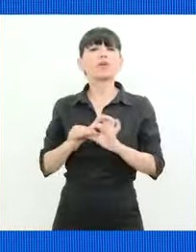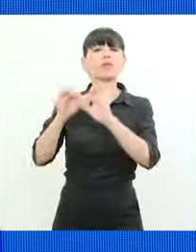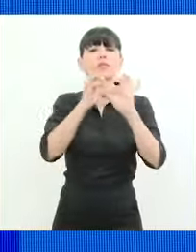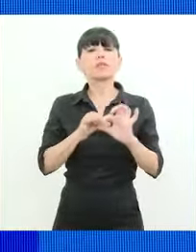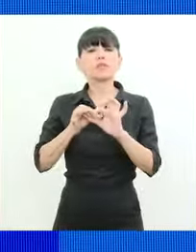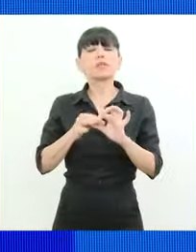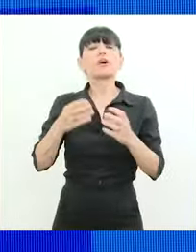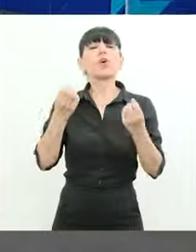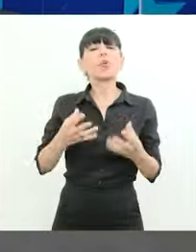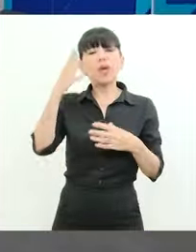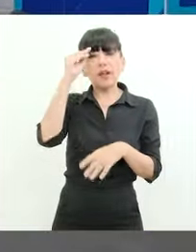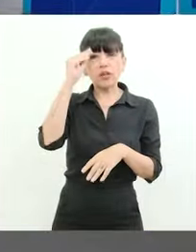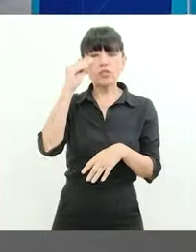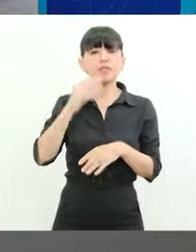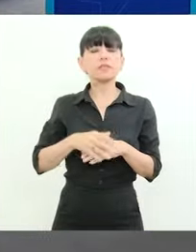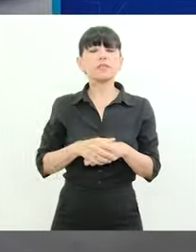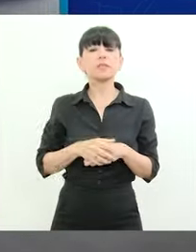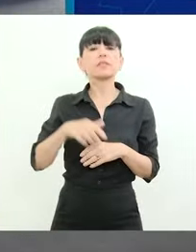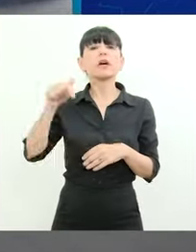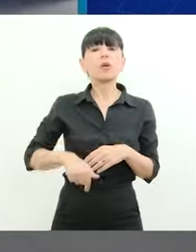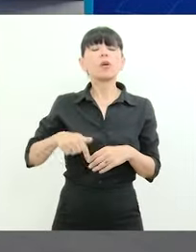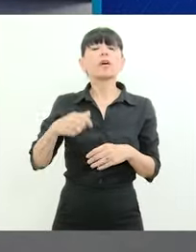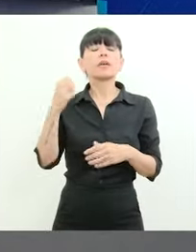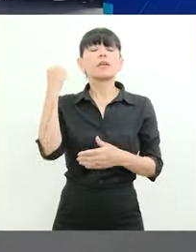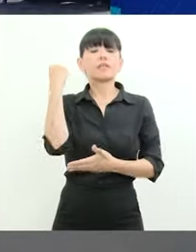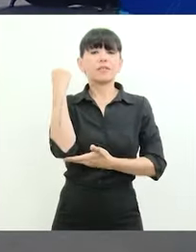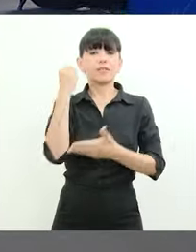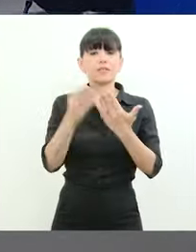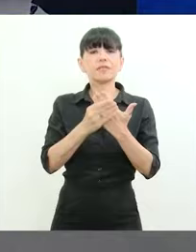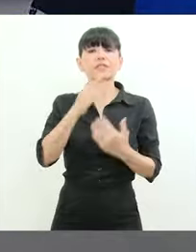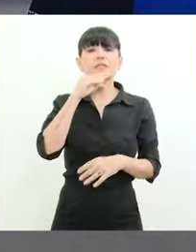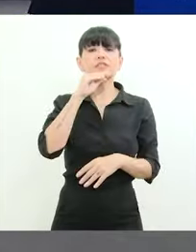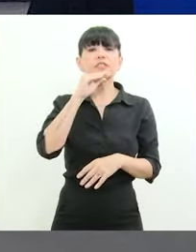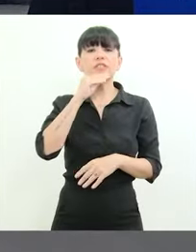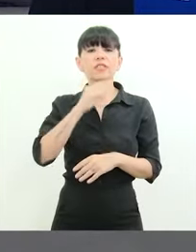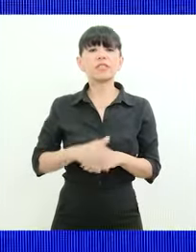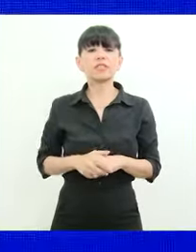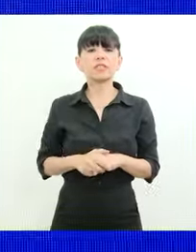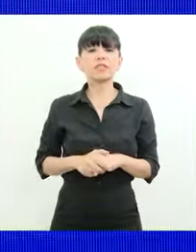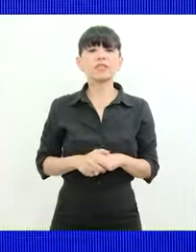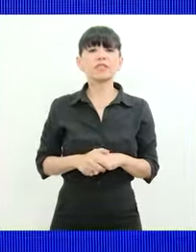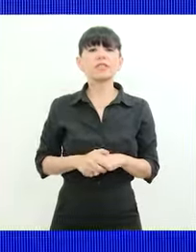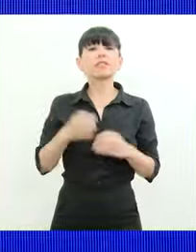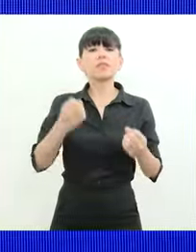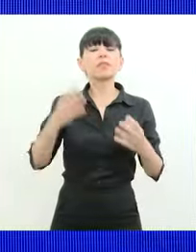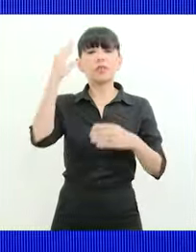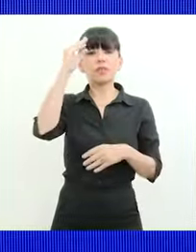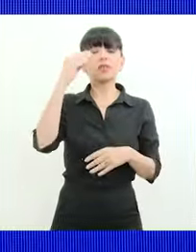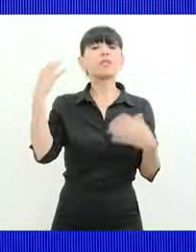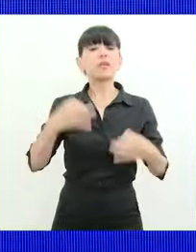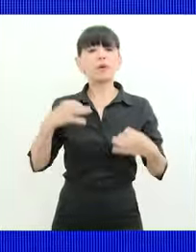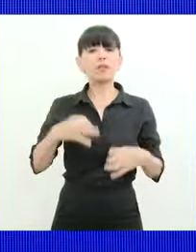ratito. Buenas noches, ¿cómo le va? Muy buenas noches. Actual Ministro de Economía, candidato a Presidente de la Nación, Sergio Massa, buenas noches. Buenas noches. La verdad,